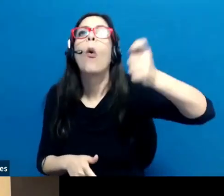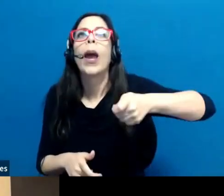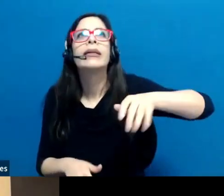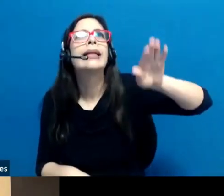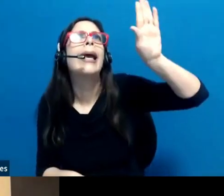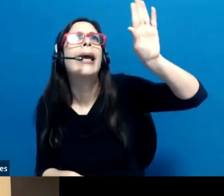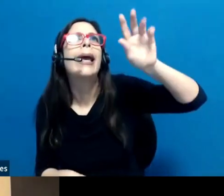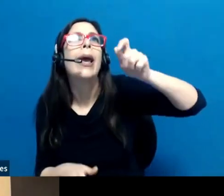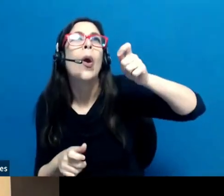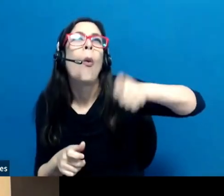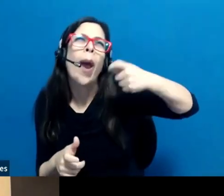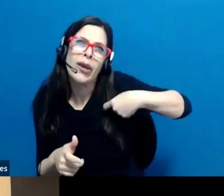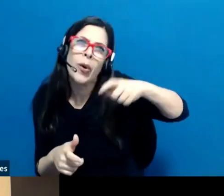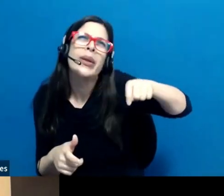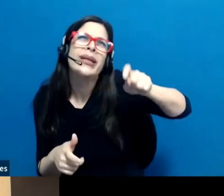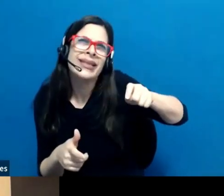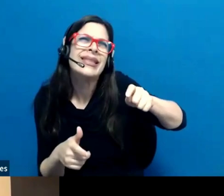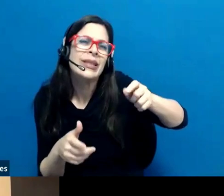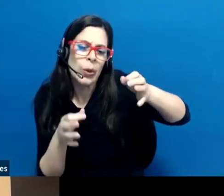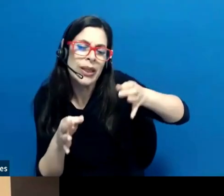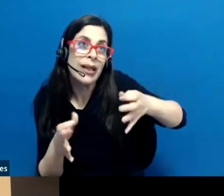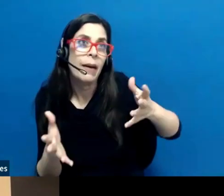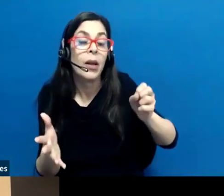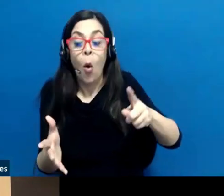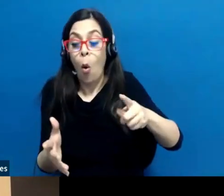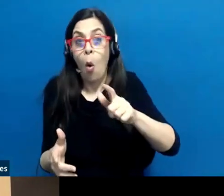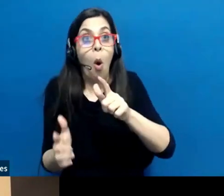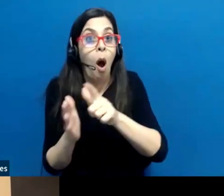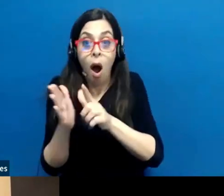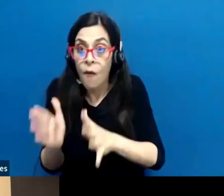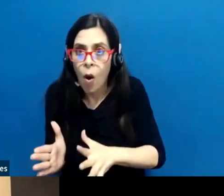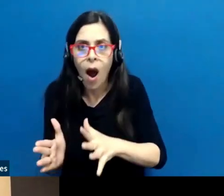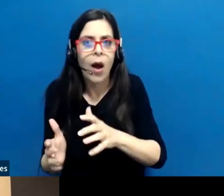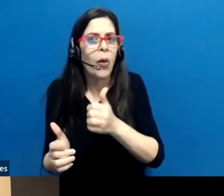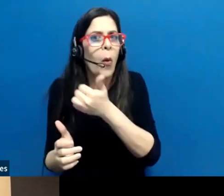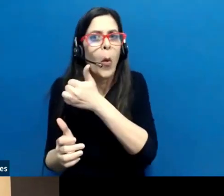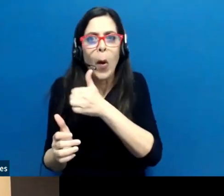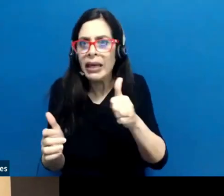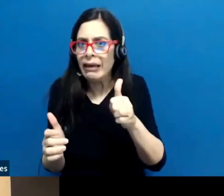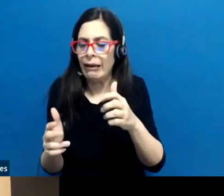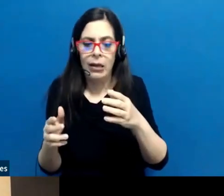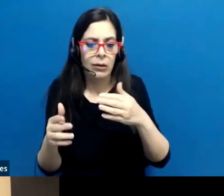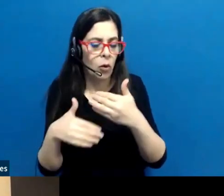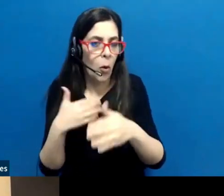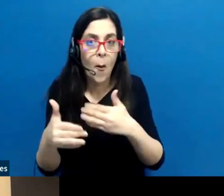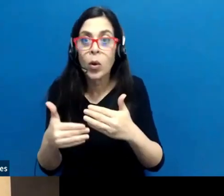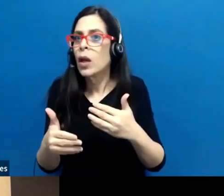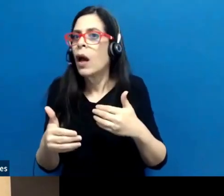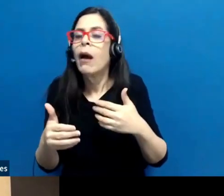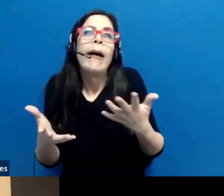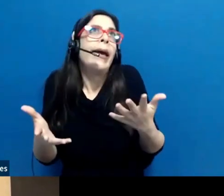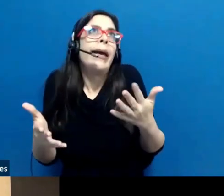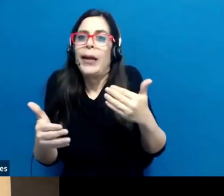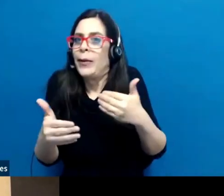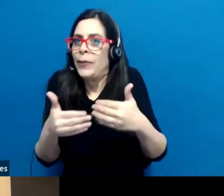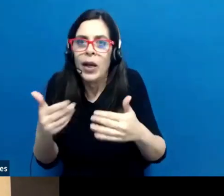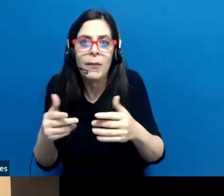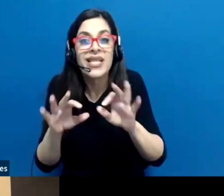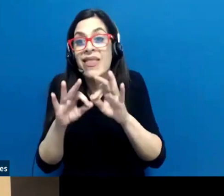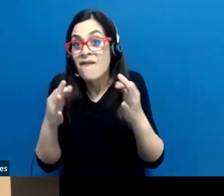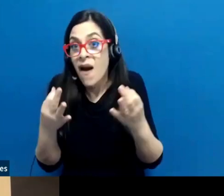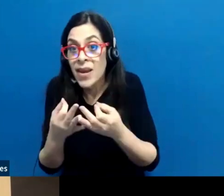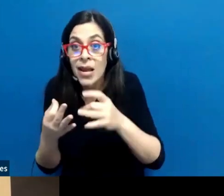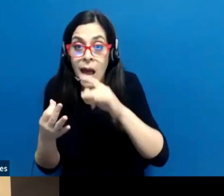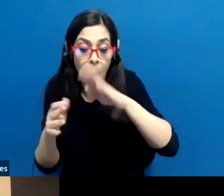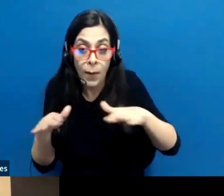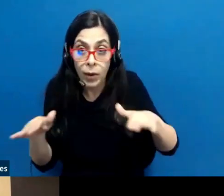casos. Y es ese juez o esa jueza, ya sea un procedimiento criminal, civil, criminal o civil, me refiero, familia o menores,